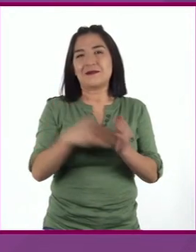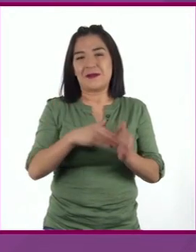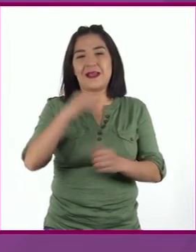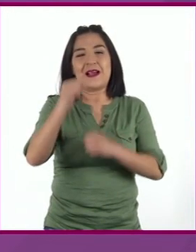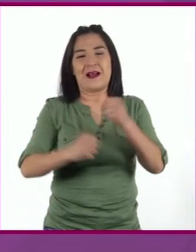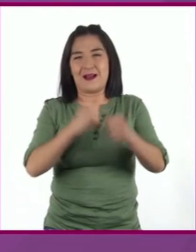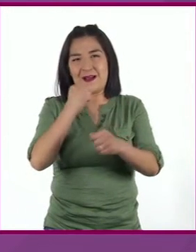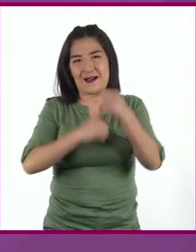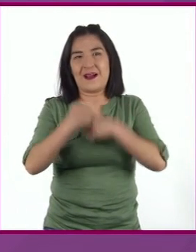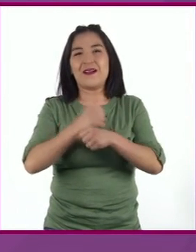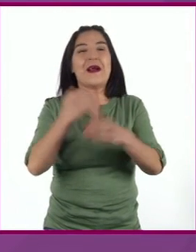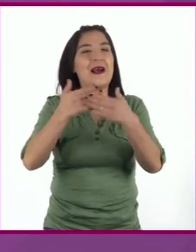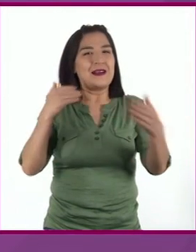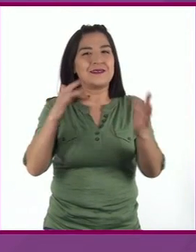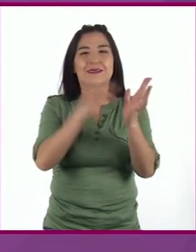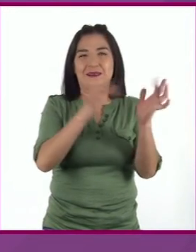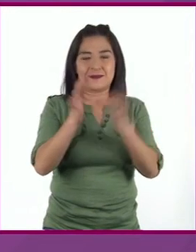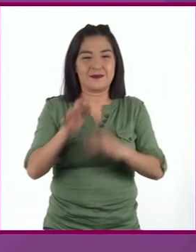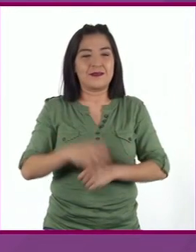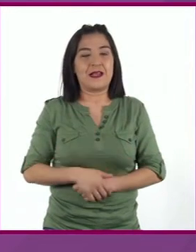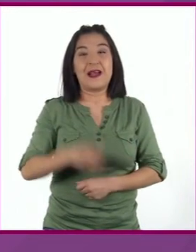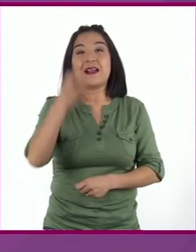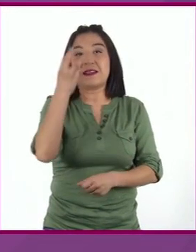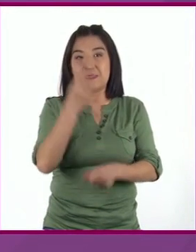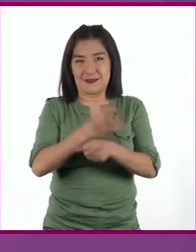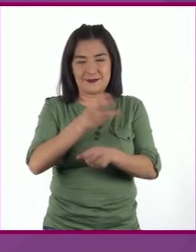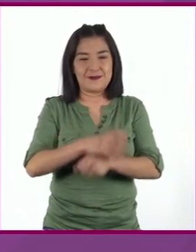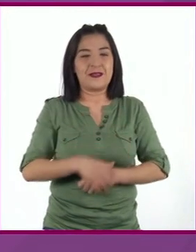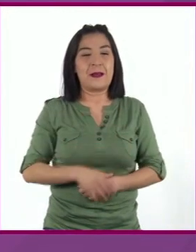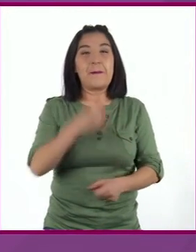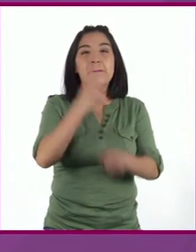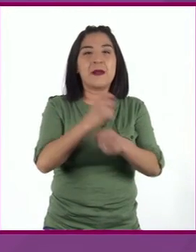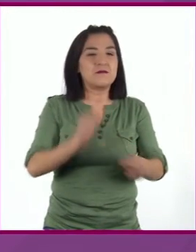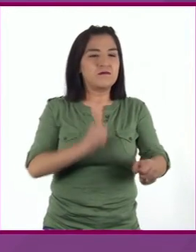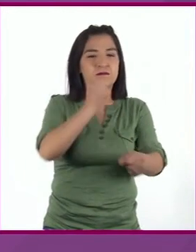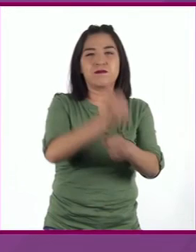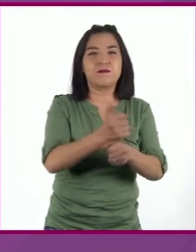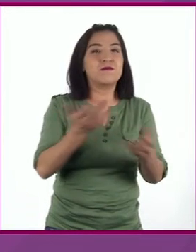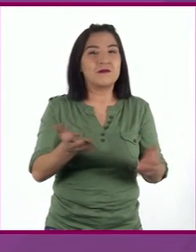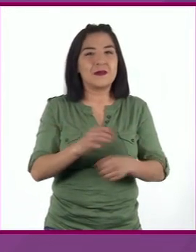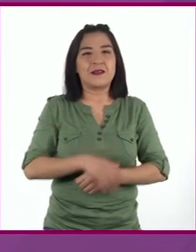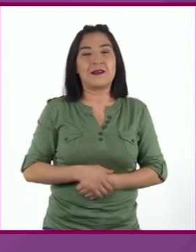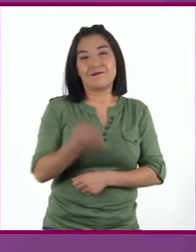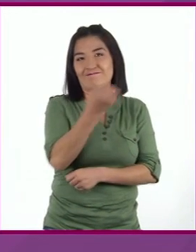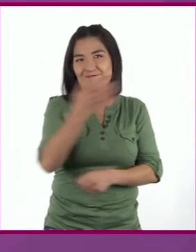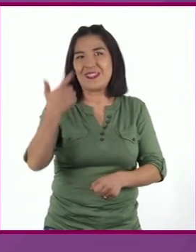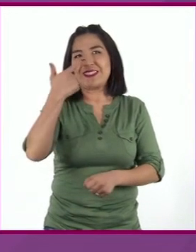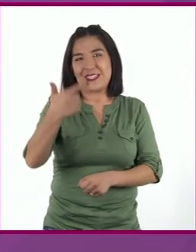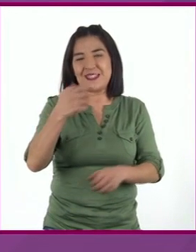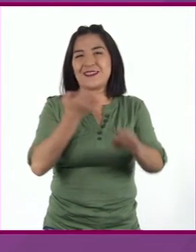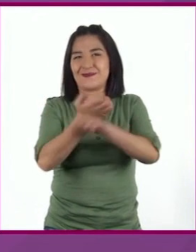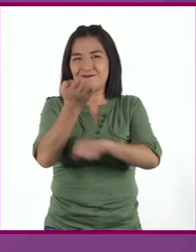Cristo Tres, primero se asentaron en ¡Siete estados!